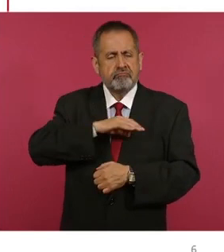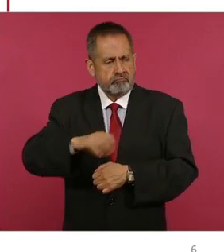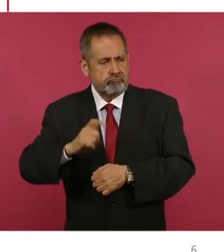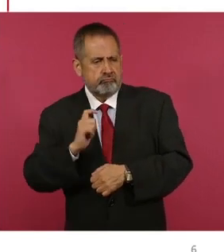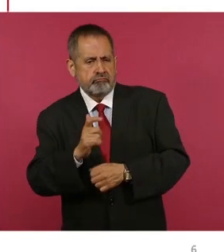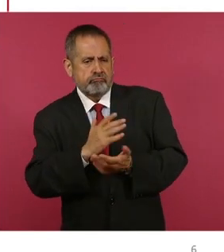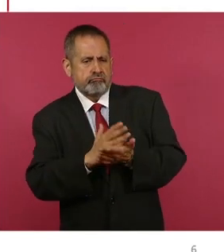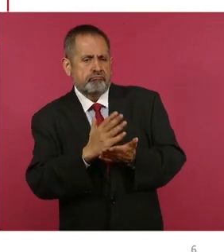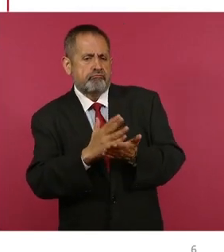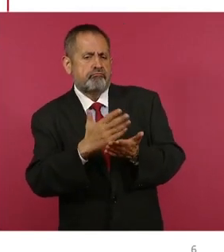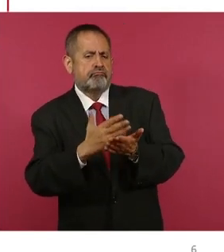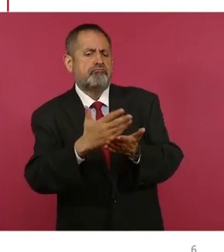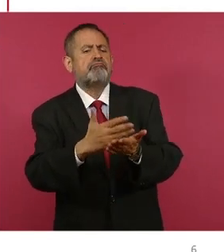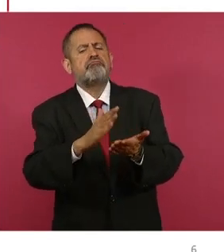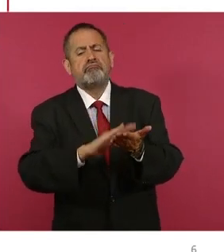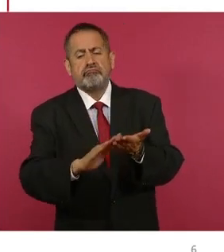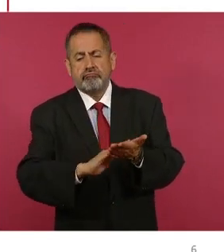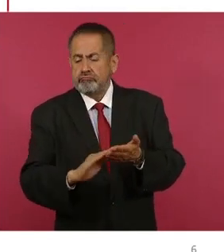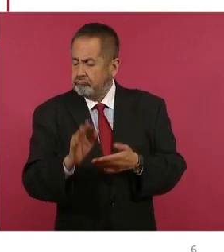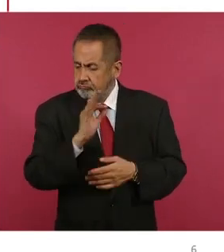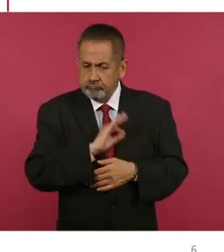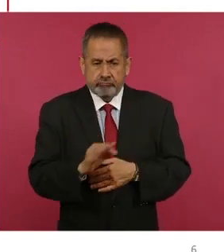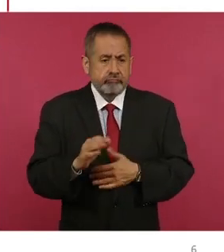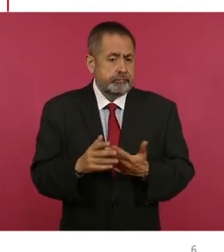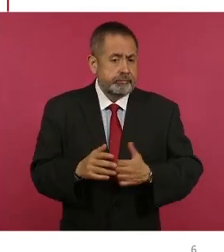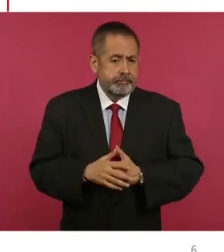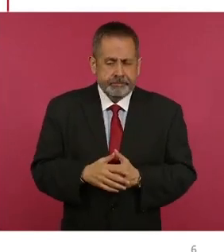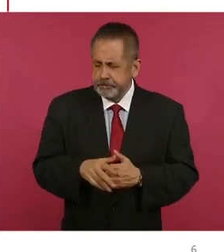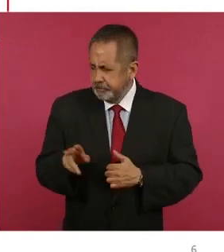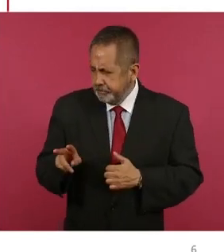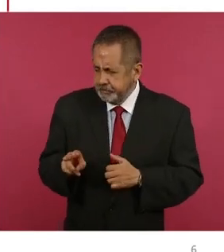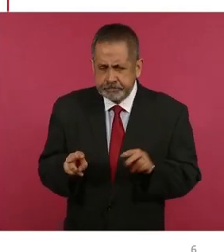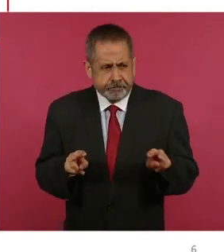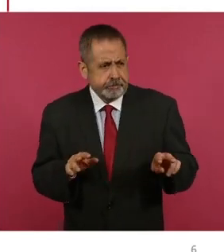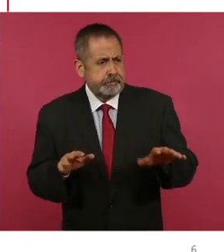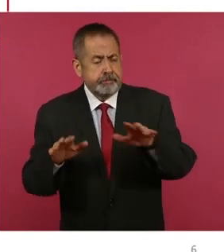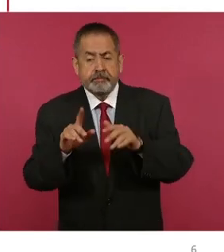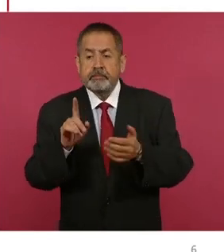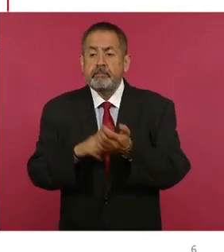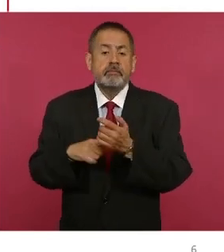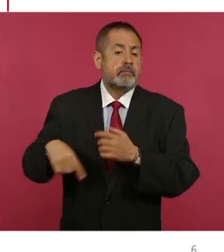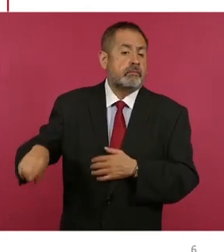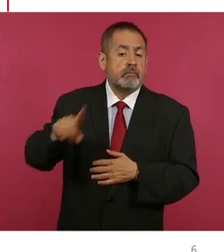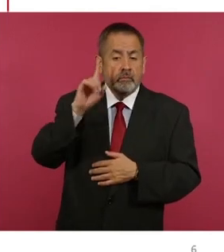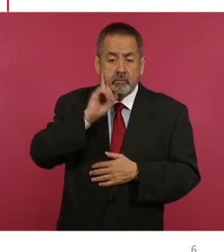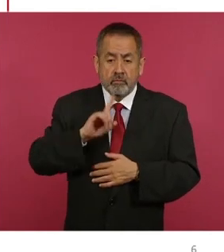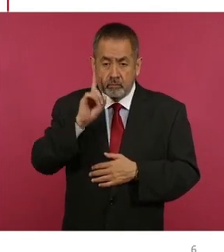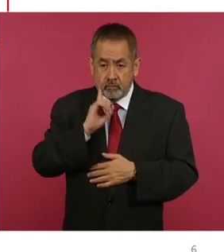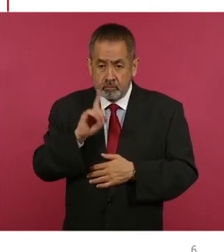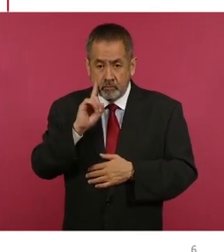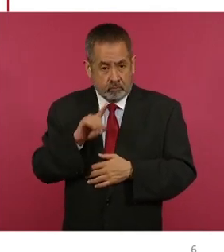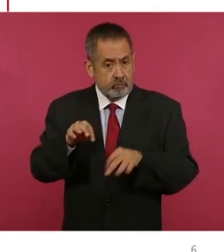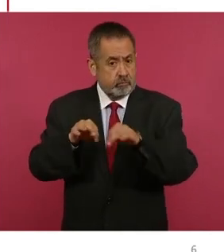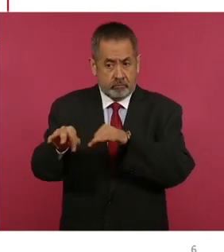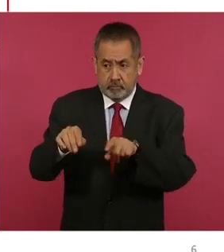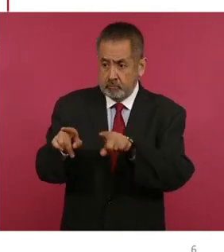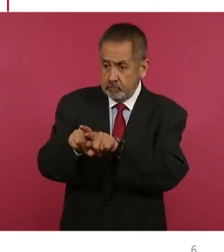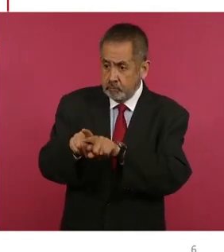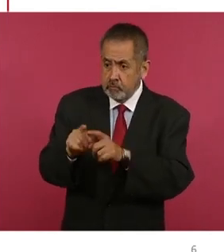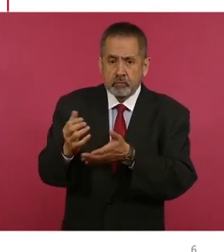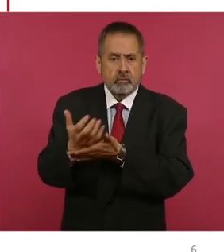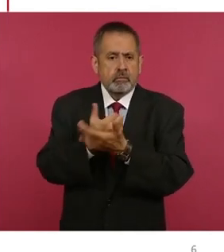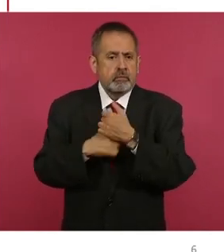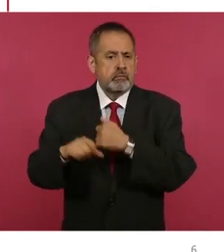sencilla. Analizábamos el mercado laboral y las mujeres al mismo trabajo, a veces tienen un sueldo menor y eso